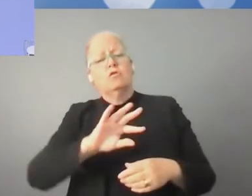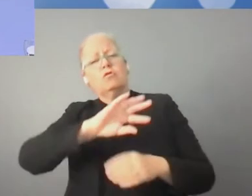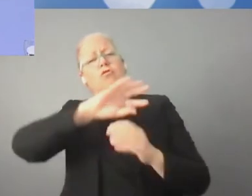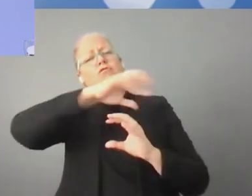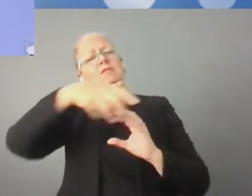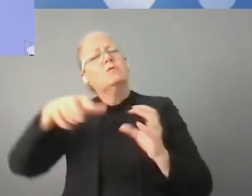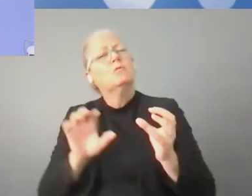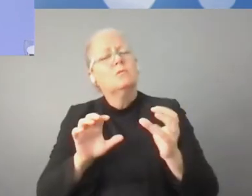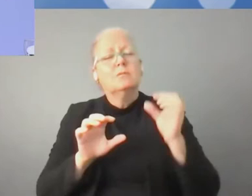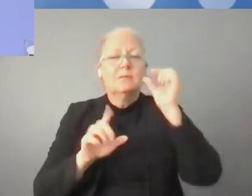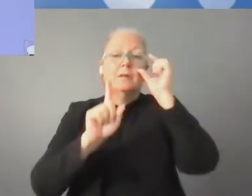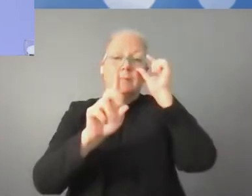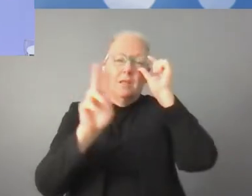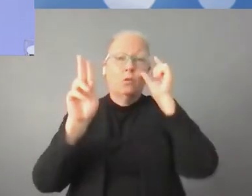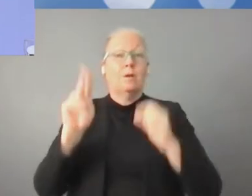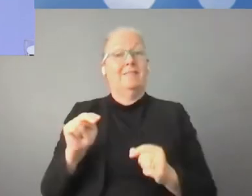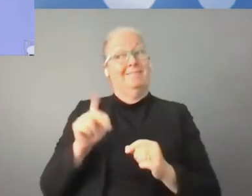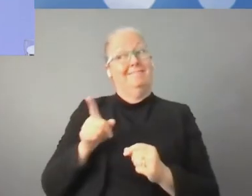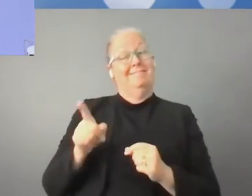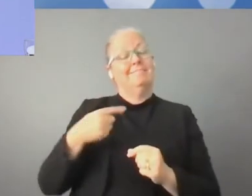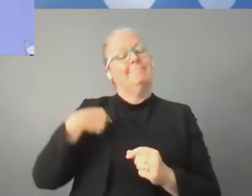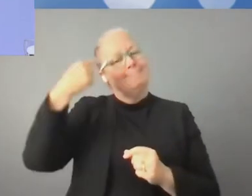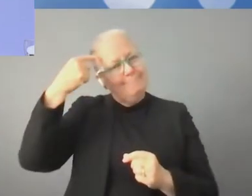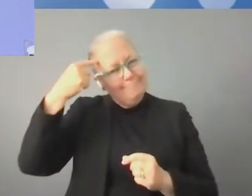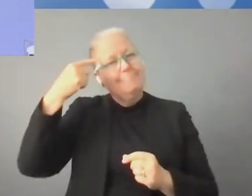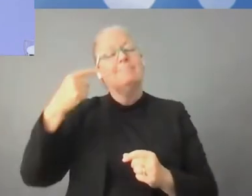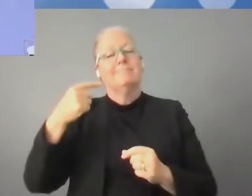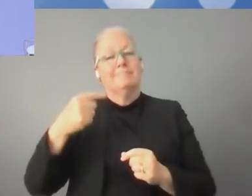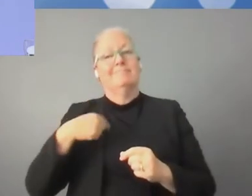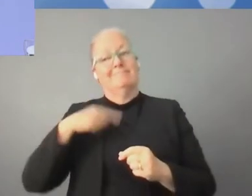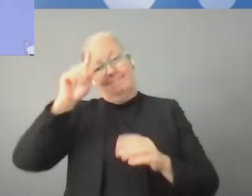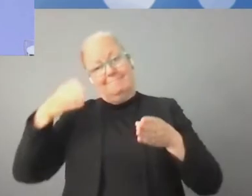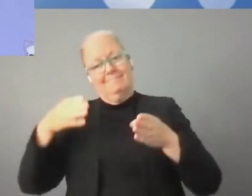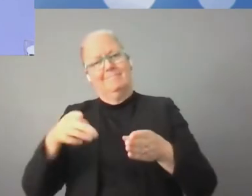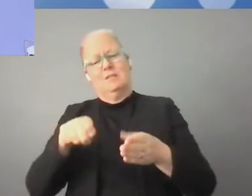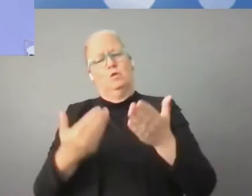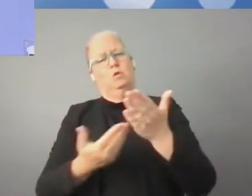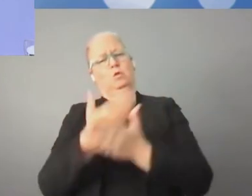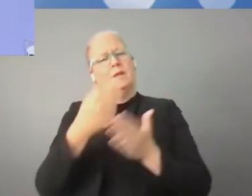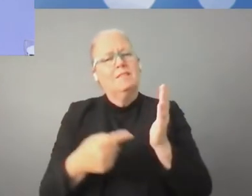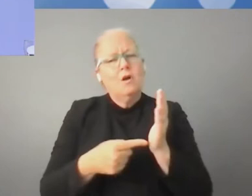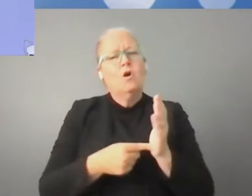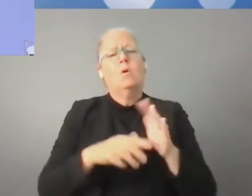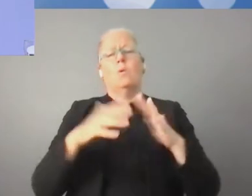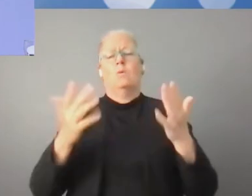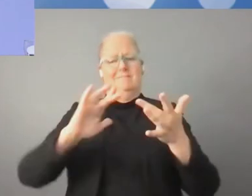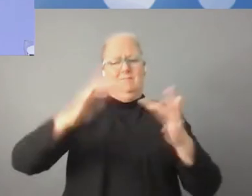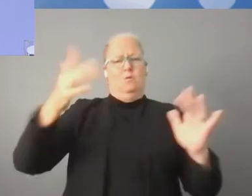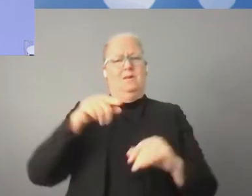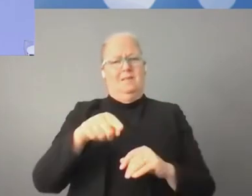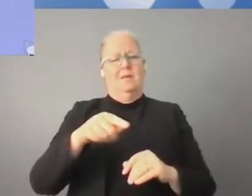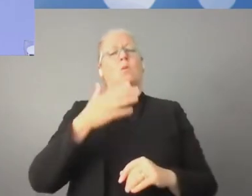será así. Algunas a nivel regional. Sin embargo, al nivel de la ONU, las nuevas tecnologías,